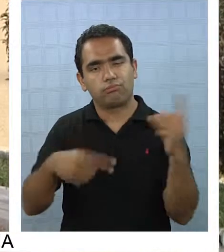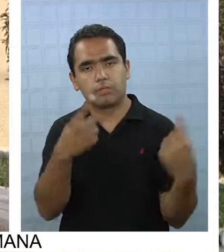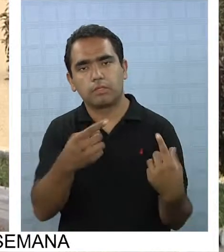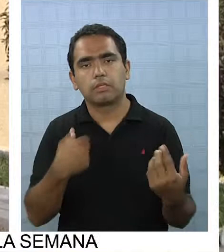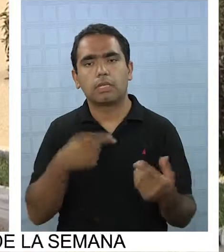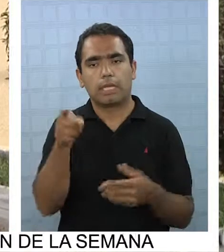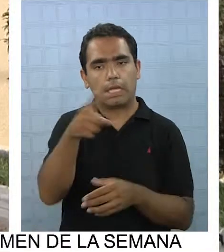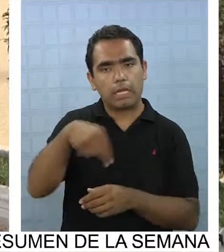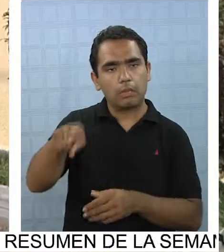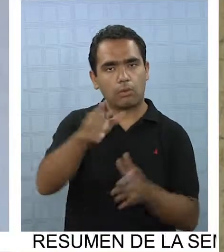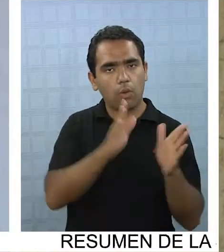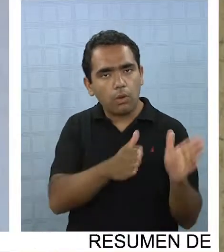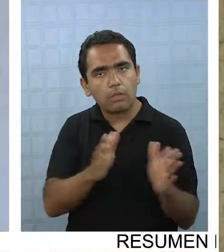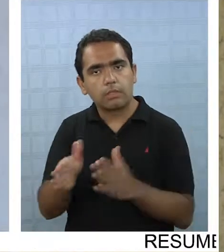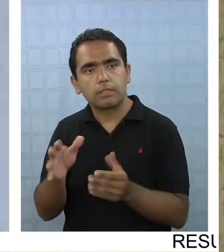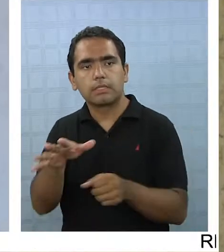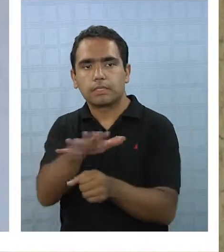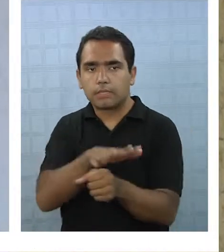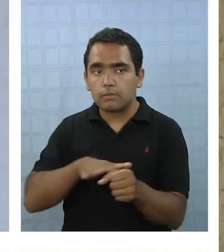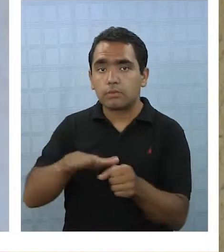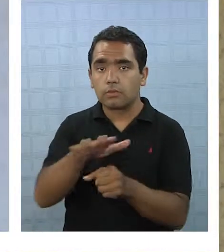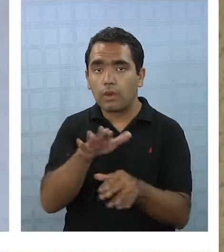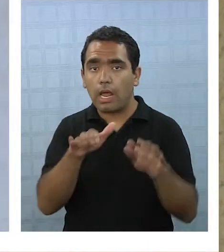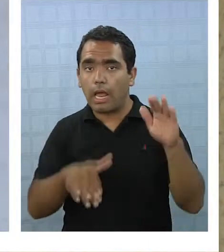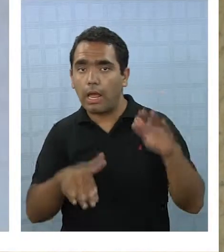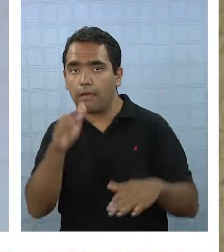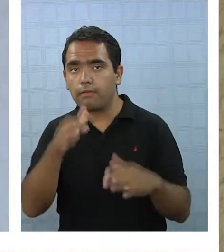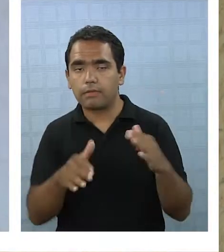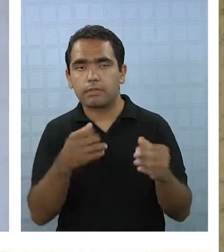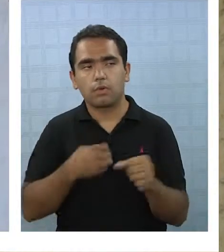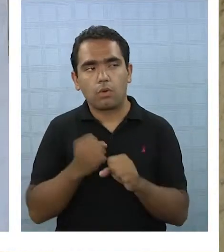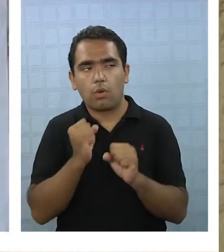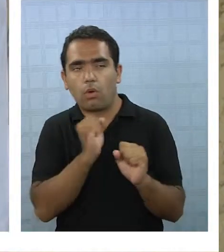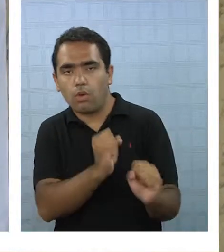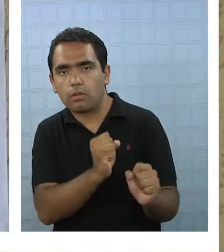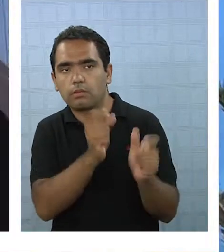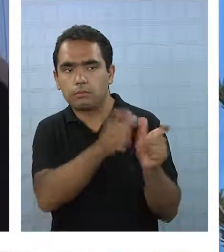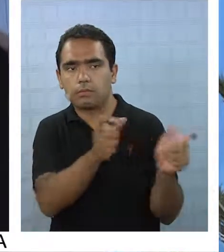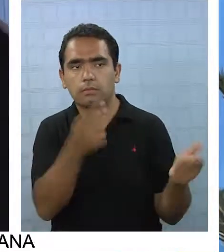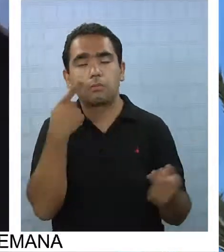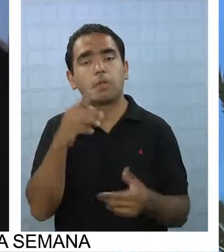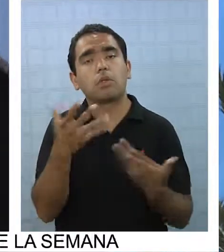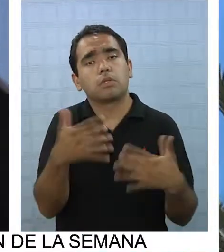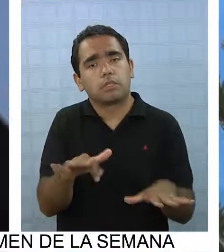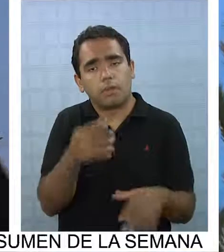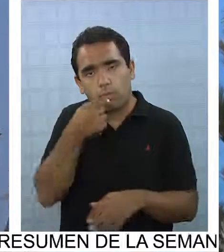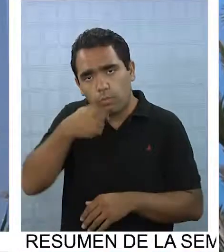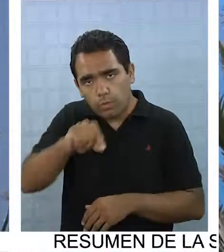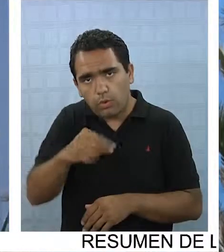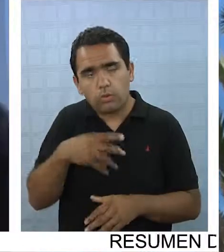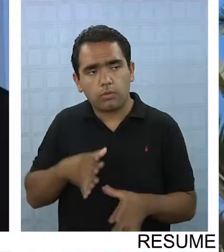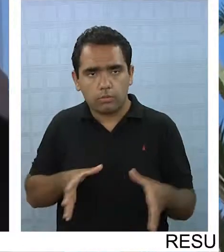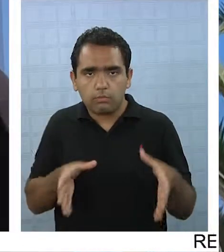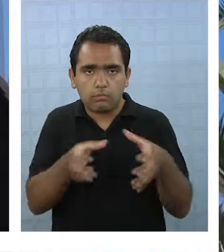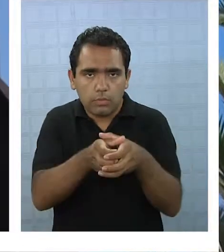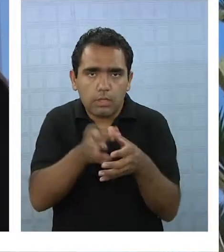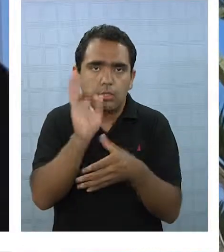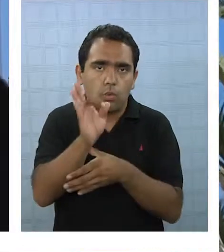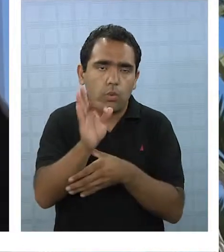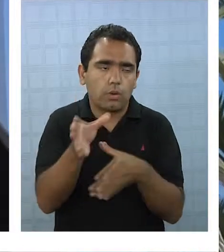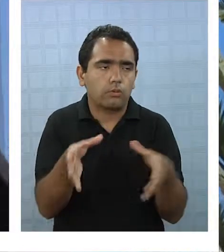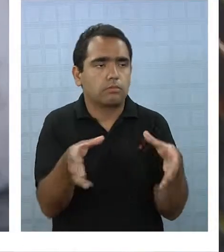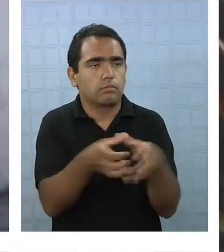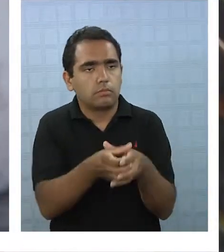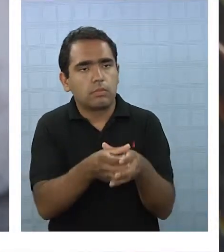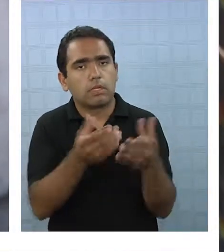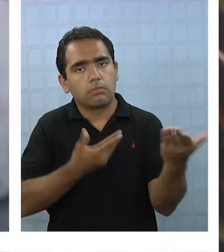organizada, que tiene alguna situación en contra de los locatarios, pero ya nos vamos a reunir con los afectados y con los